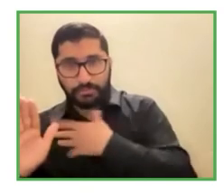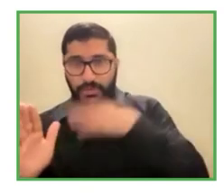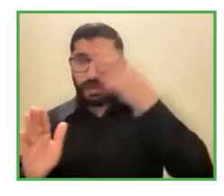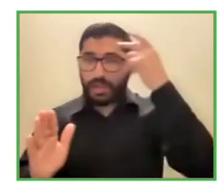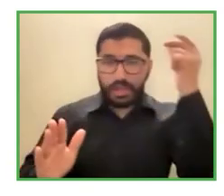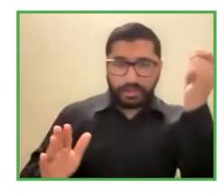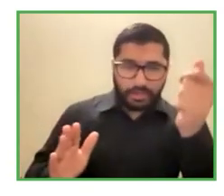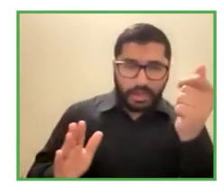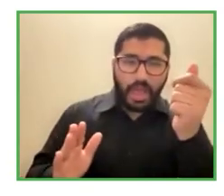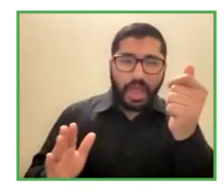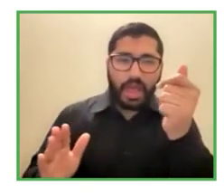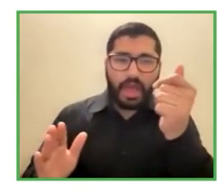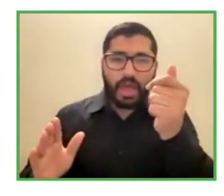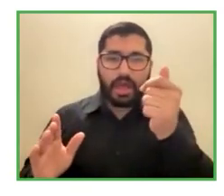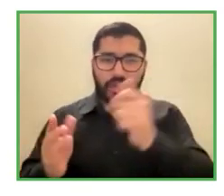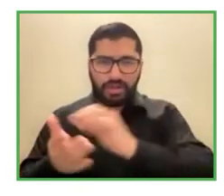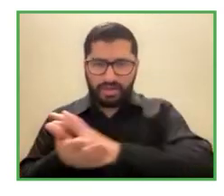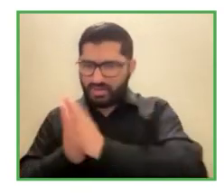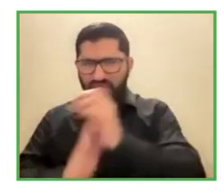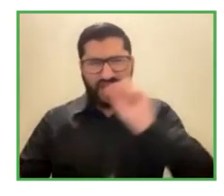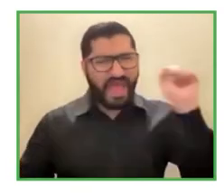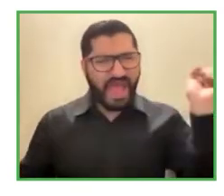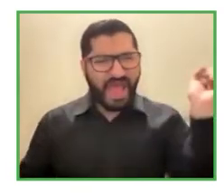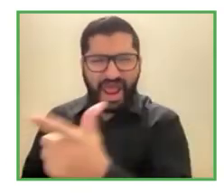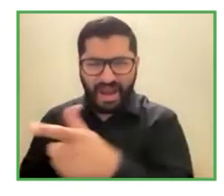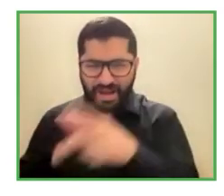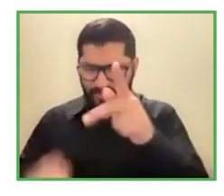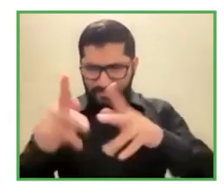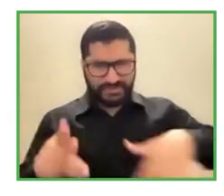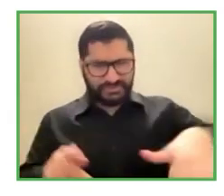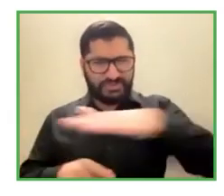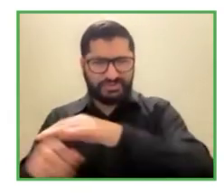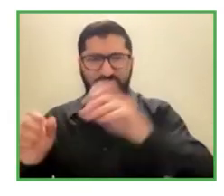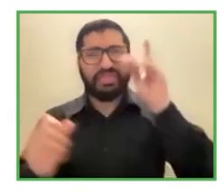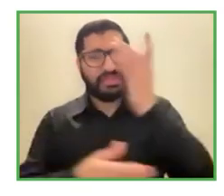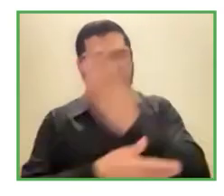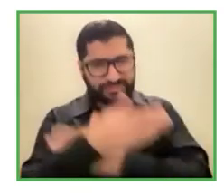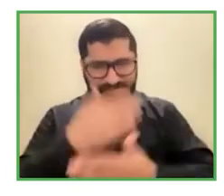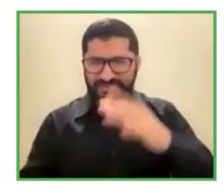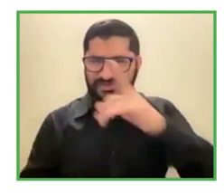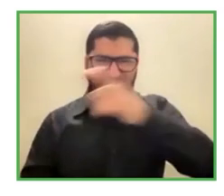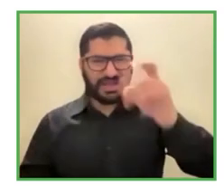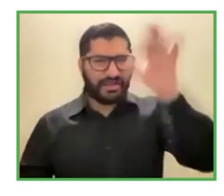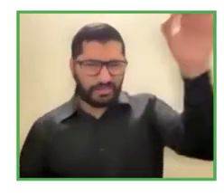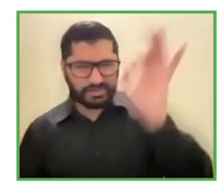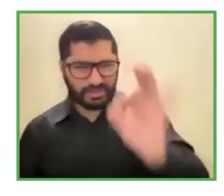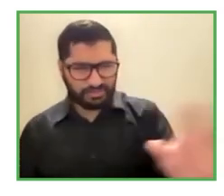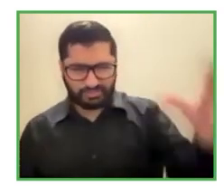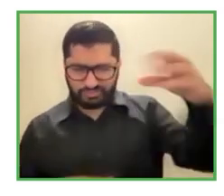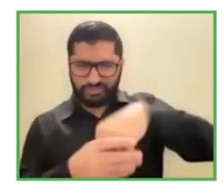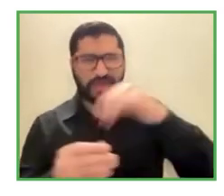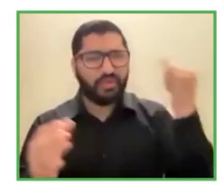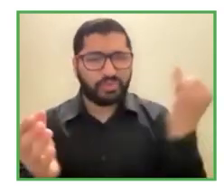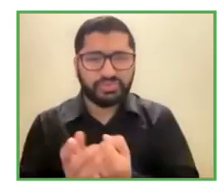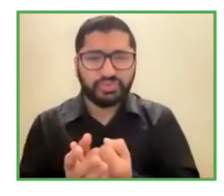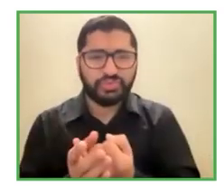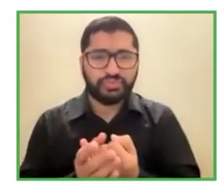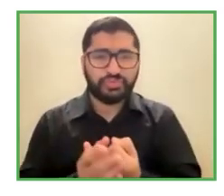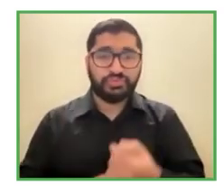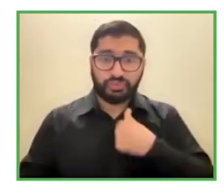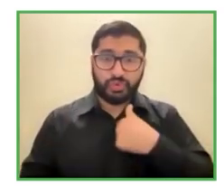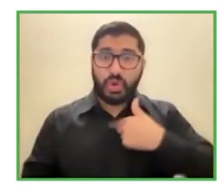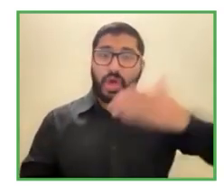tuvieran discapacidad o sea que fuera una empresa 100% inclusiva yo personalmente como ya se los comenté tengo una tengo una discapacidad